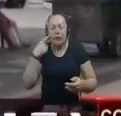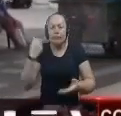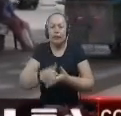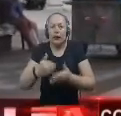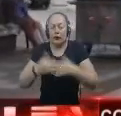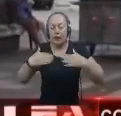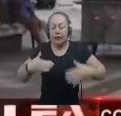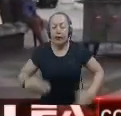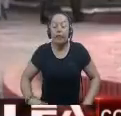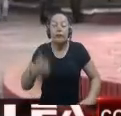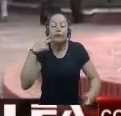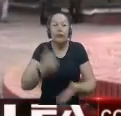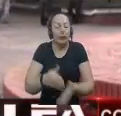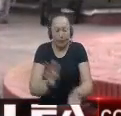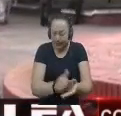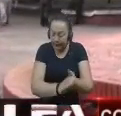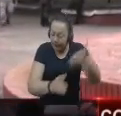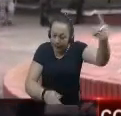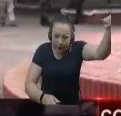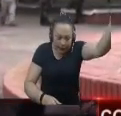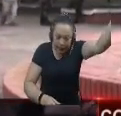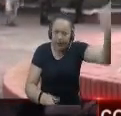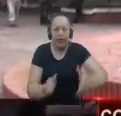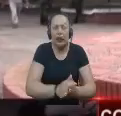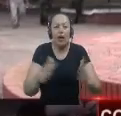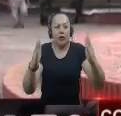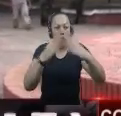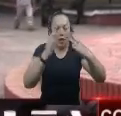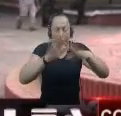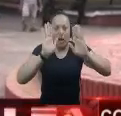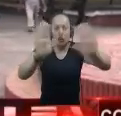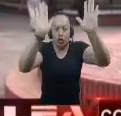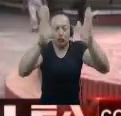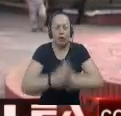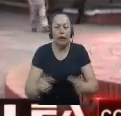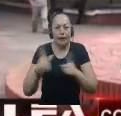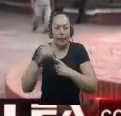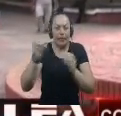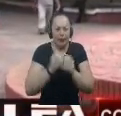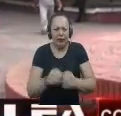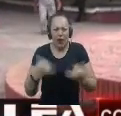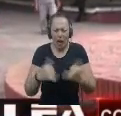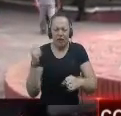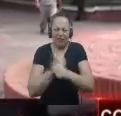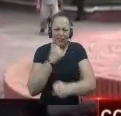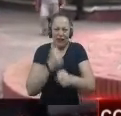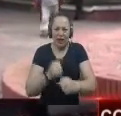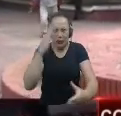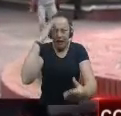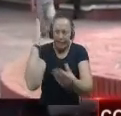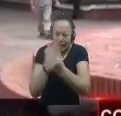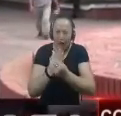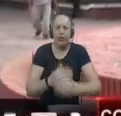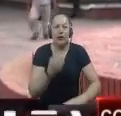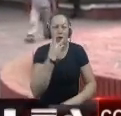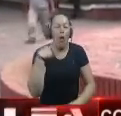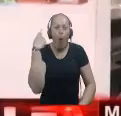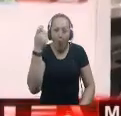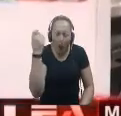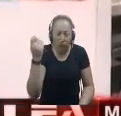enviados de vuelta A sus territorios De origen Aquí estamos Coordinados Trabajando con Puerto Salgar Con Honda